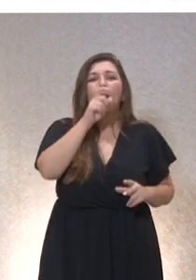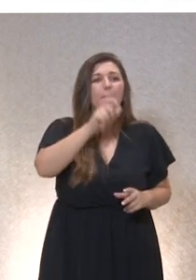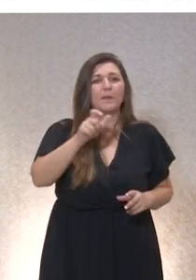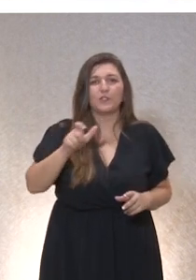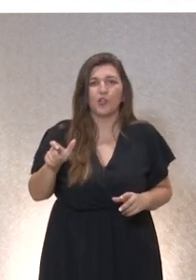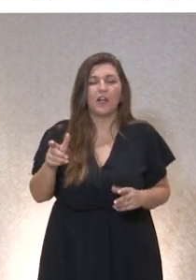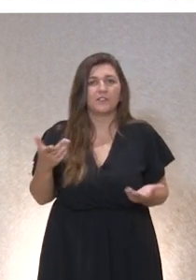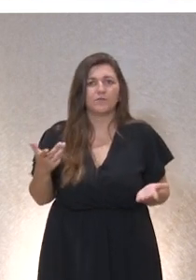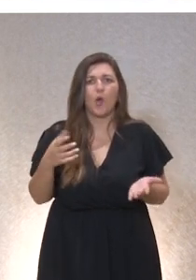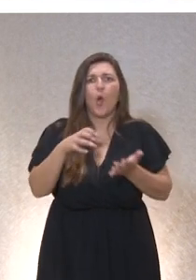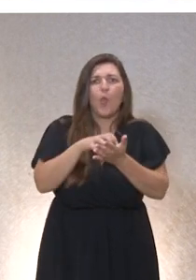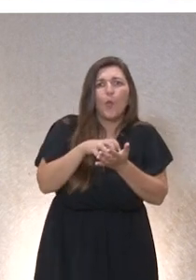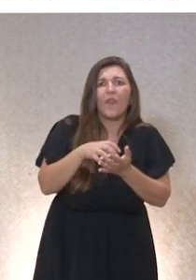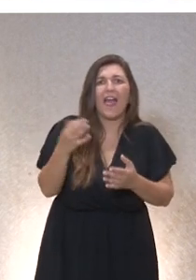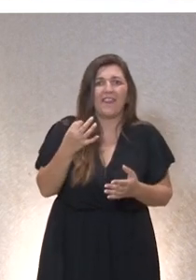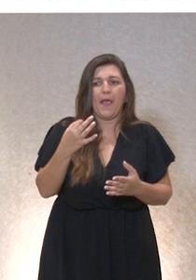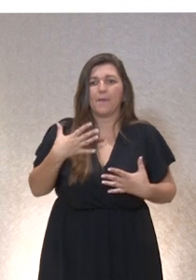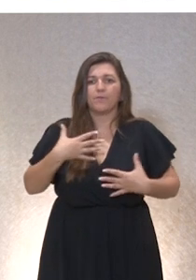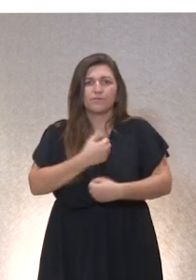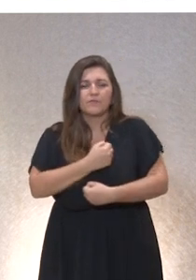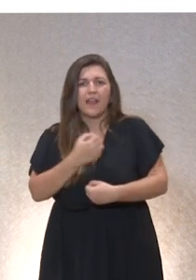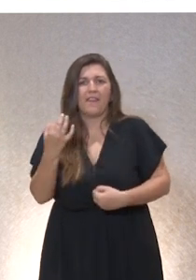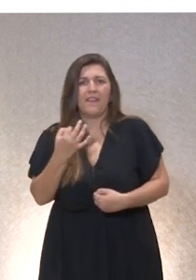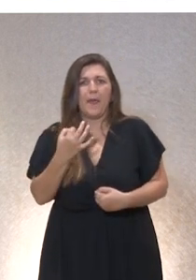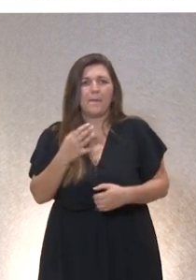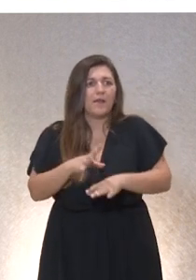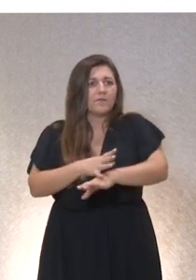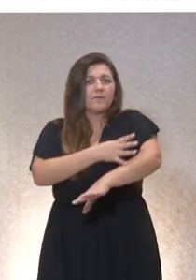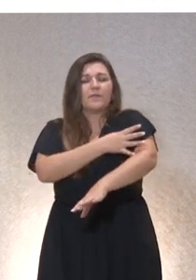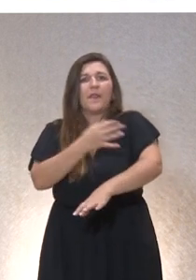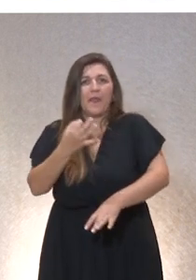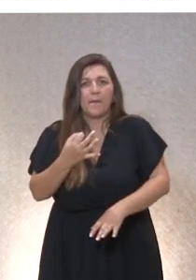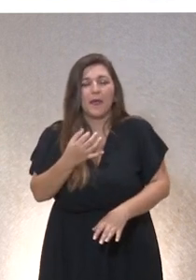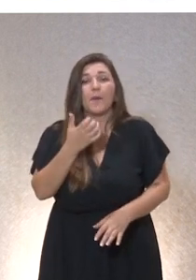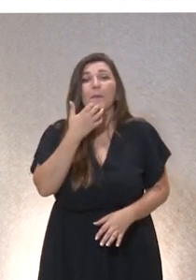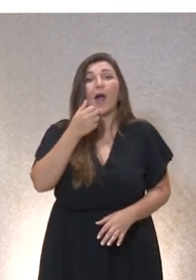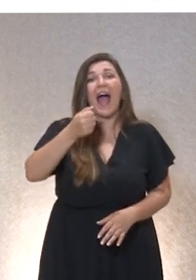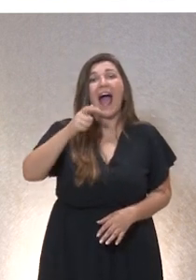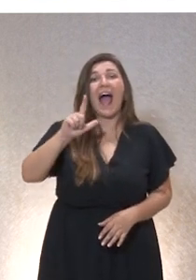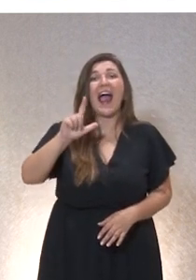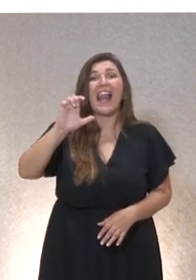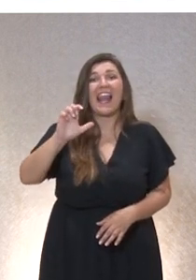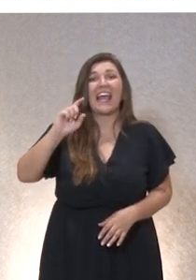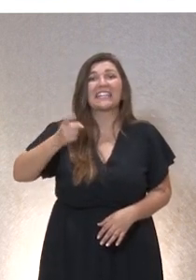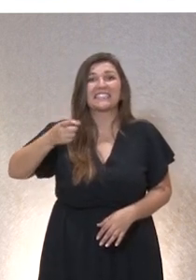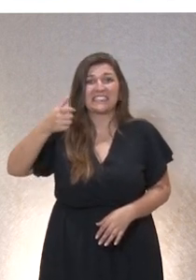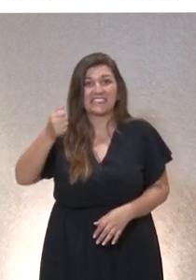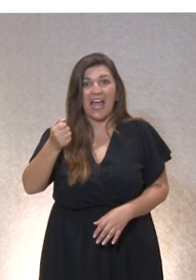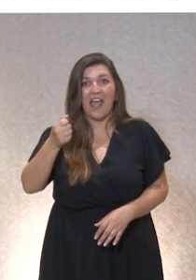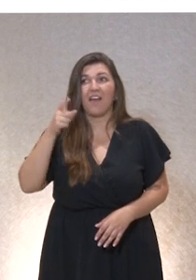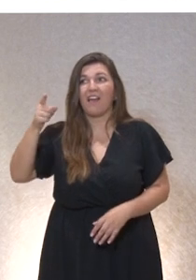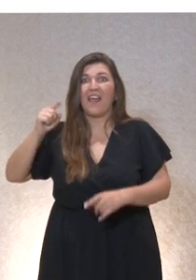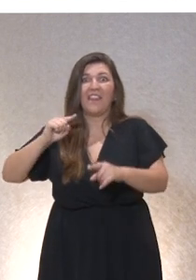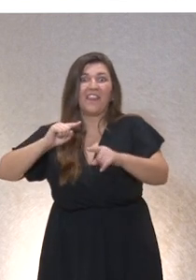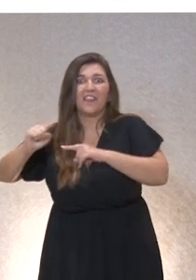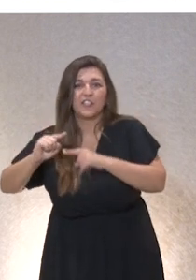Tiene que haber duda, tiene que haber angustia, tiene que haber escalofríos. ¿Cuándo Alexa tiene escalofríos a la hora de darnos una decisión?